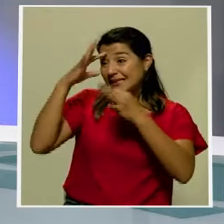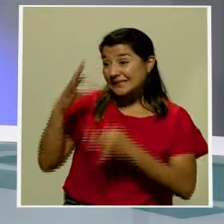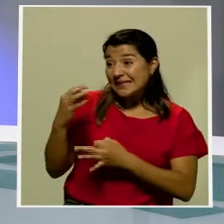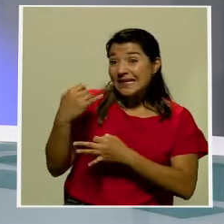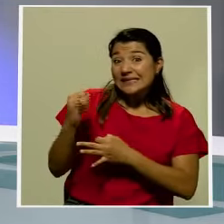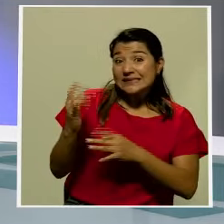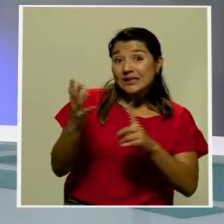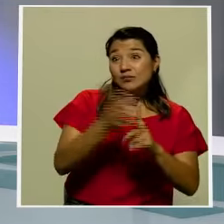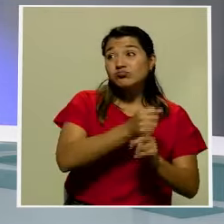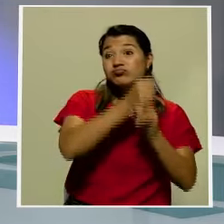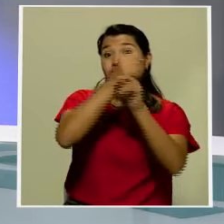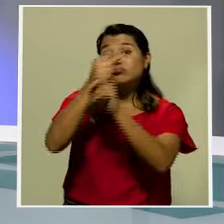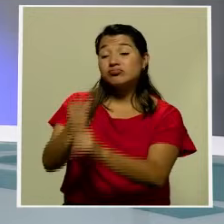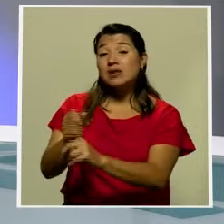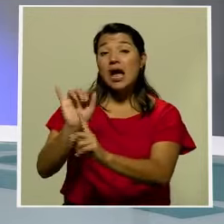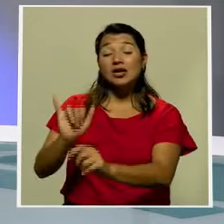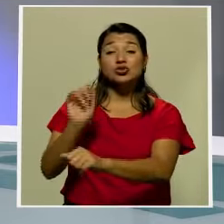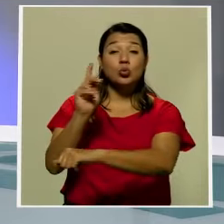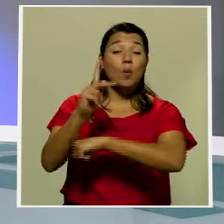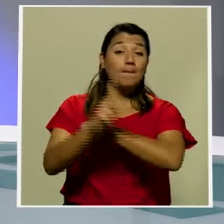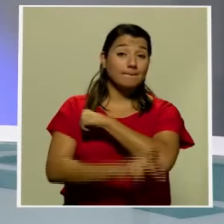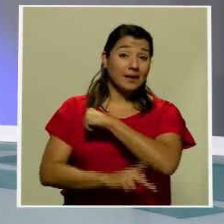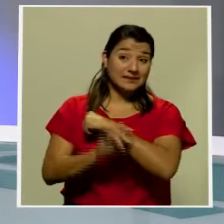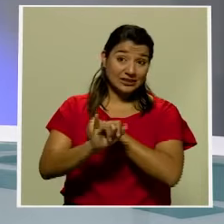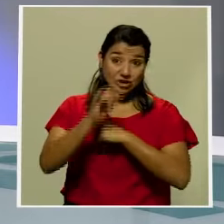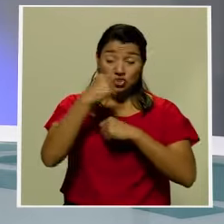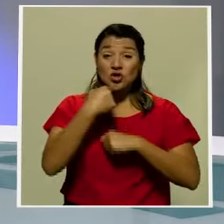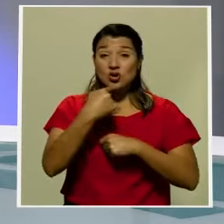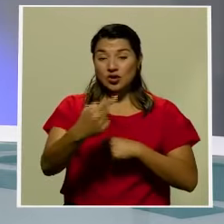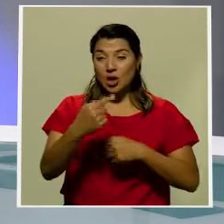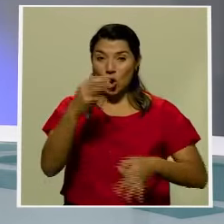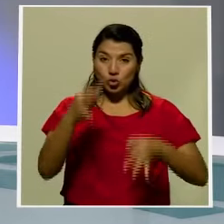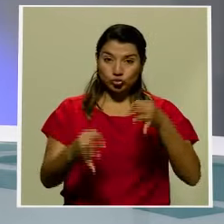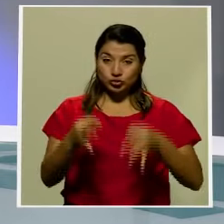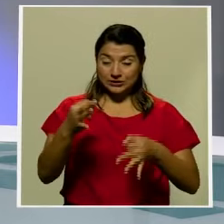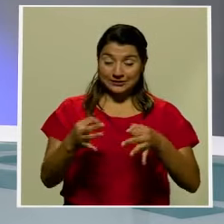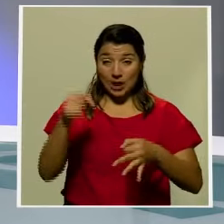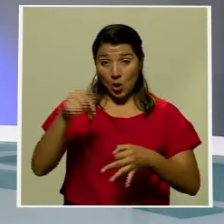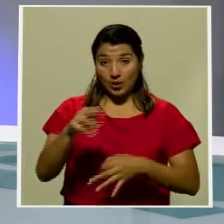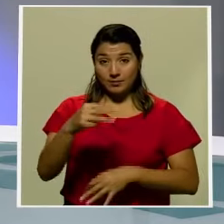Así lo decidió la justicia británica hoy miércoles.